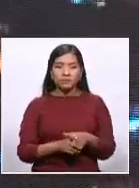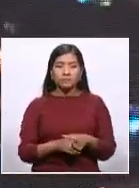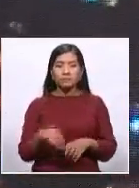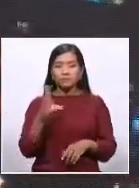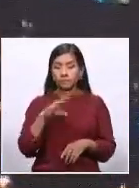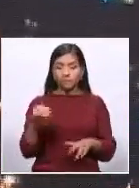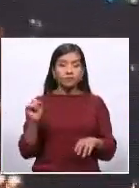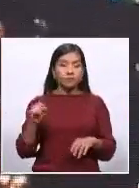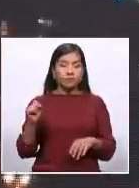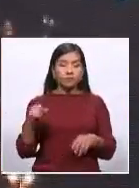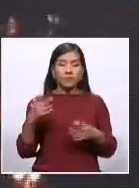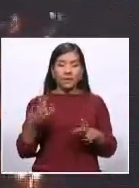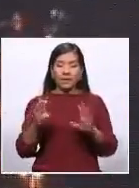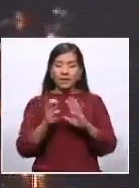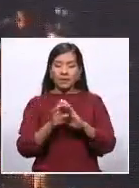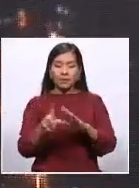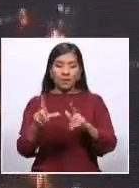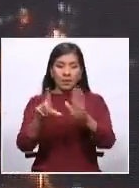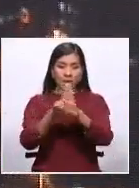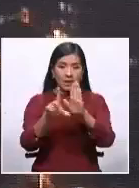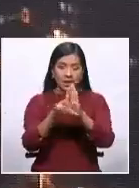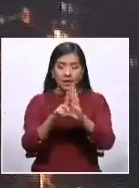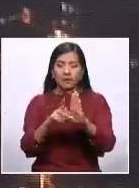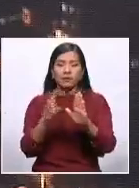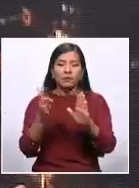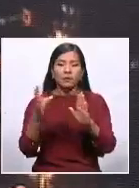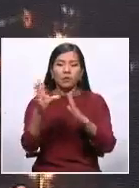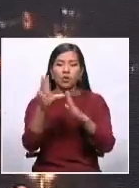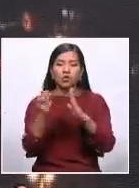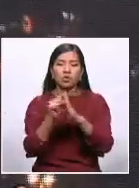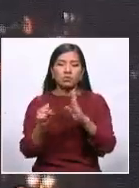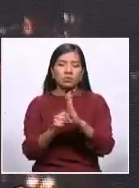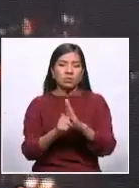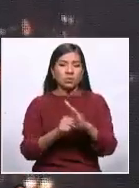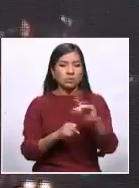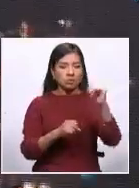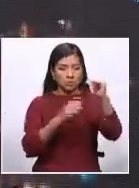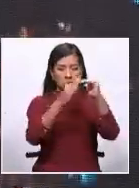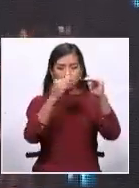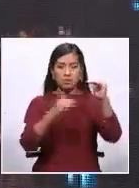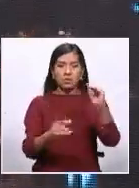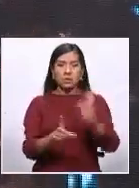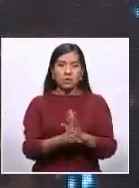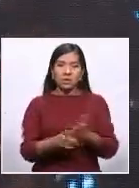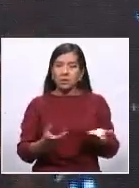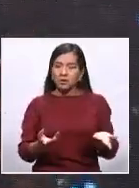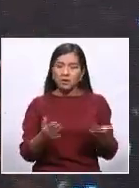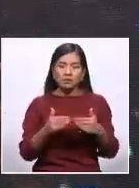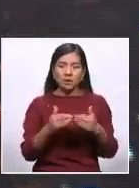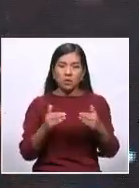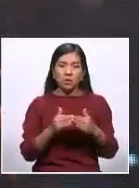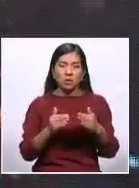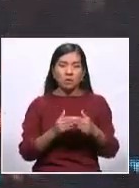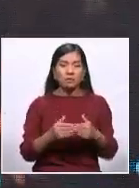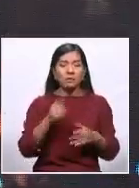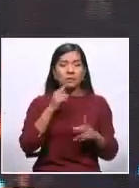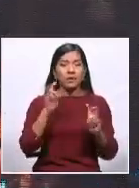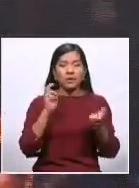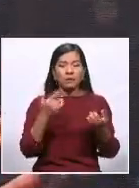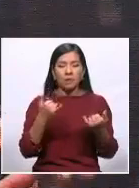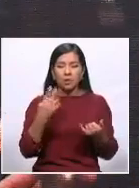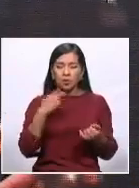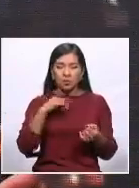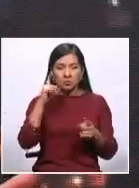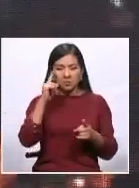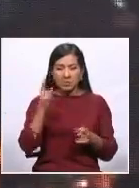y claro si hay una ley estaría por debajo de la constitución como le van a explicar eso después es un tema que yo no